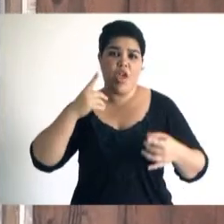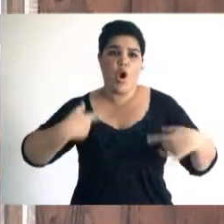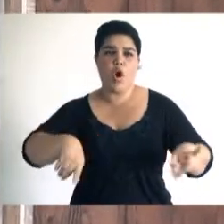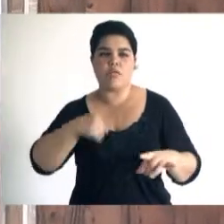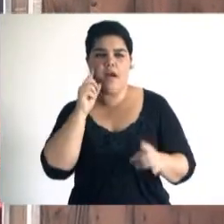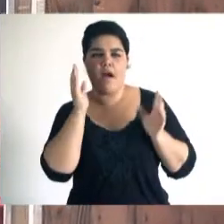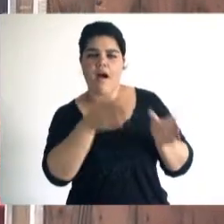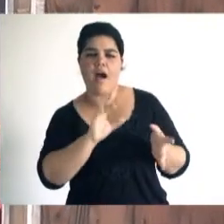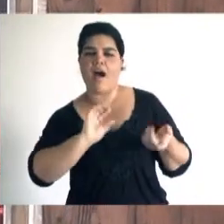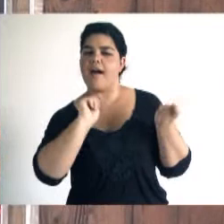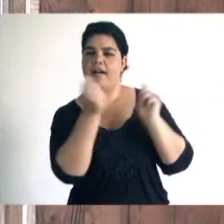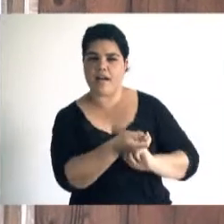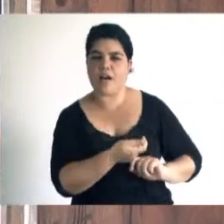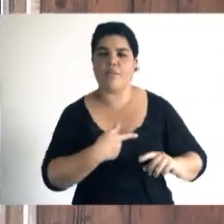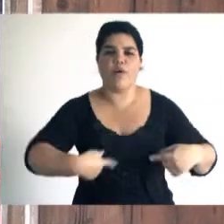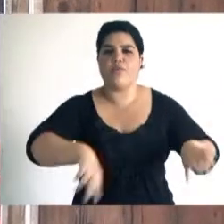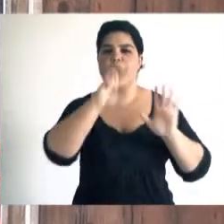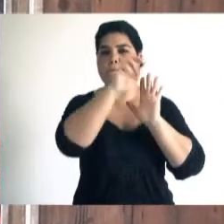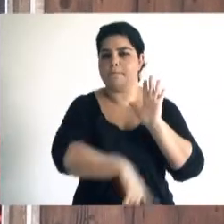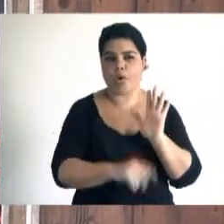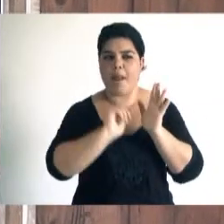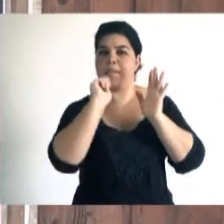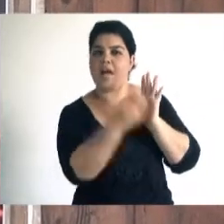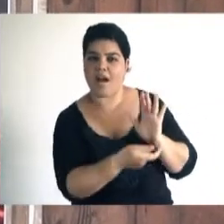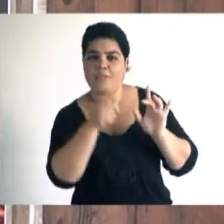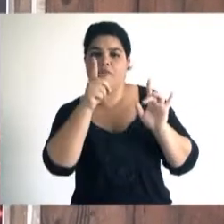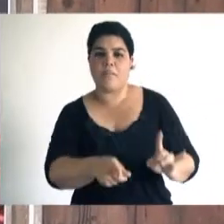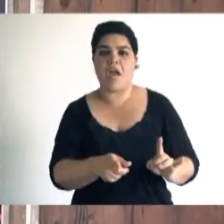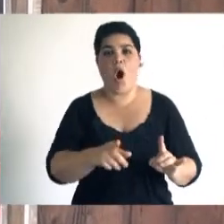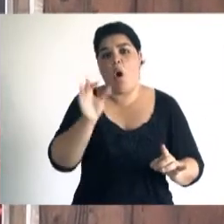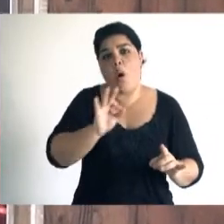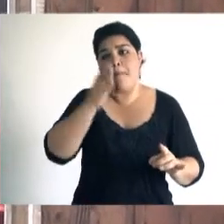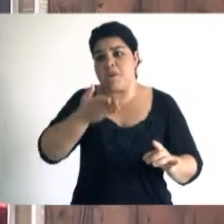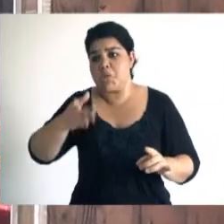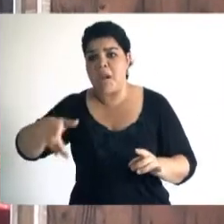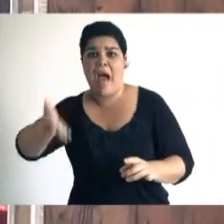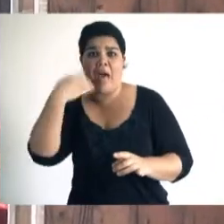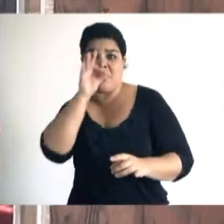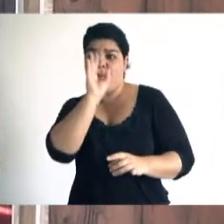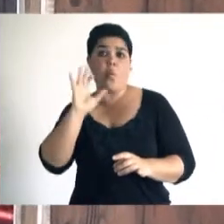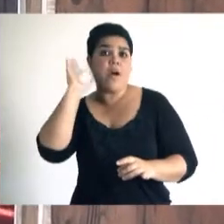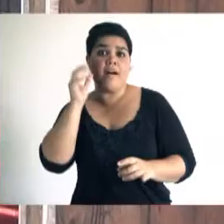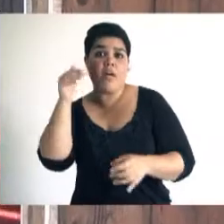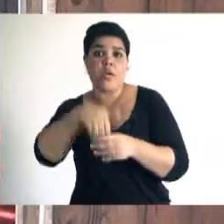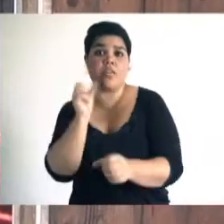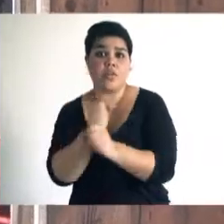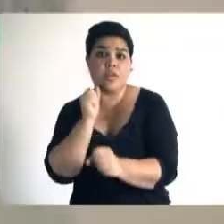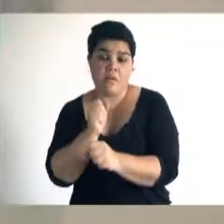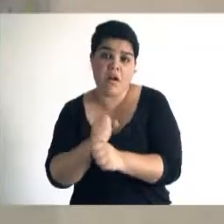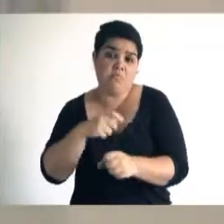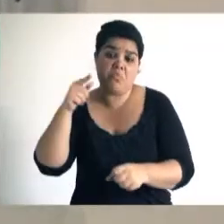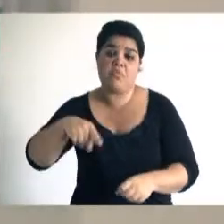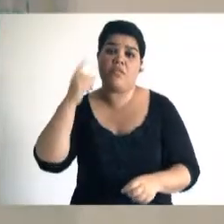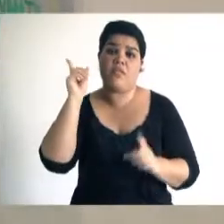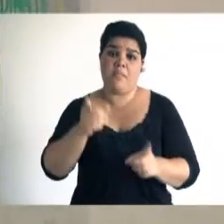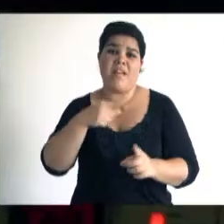cambios poder hacer en las programaciones de sus respectivas radios, como gente que no ha hecho radio en ninguna ocasión. Así que bueno, este es un punto de vista muy